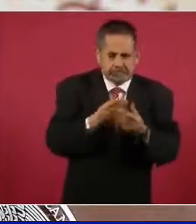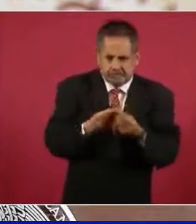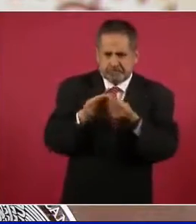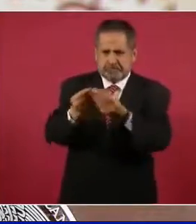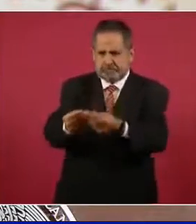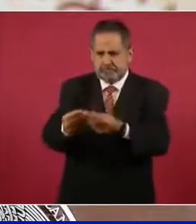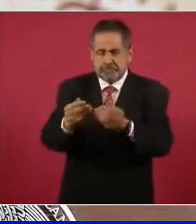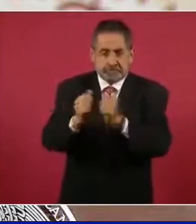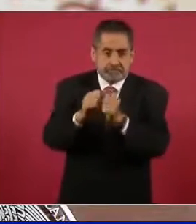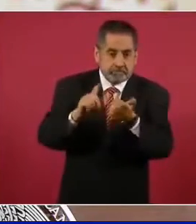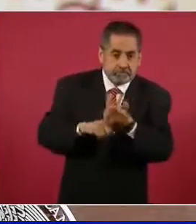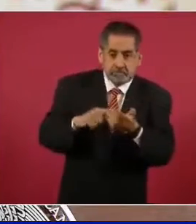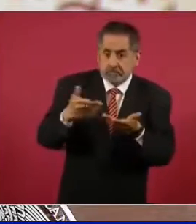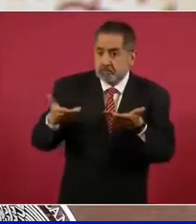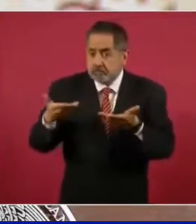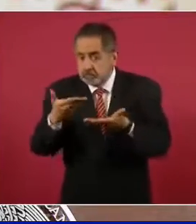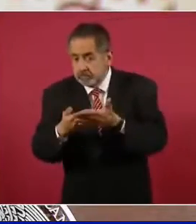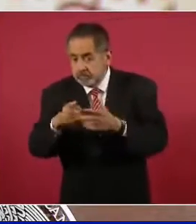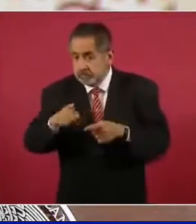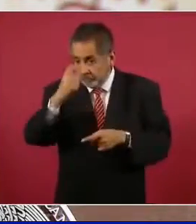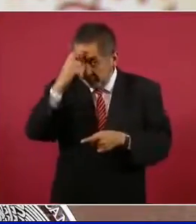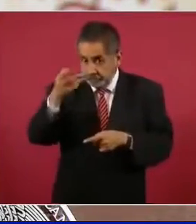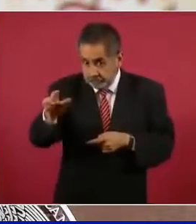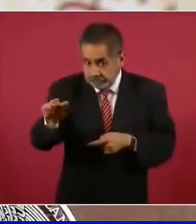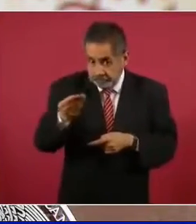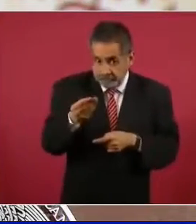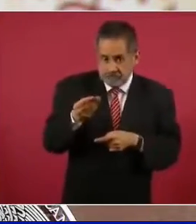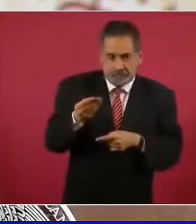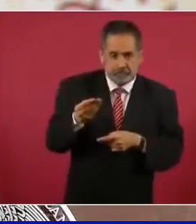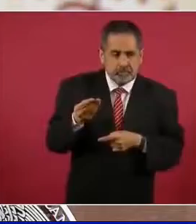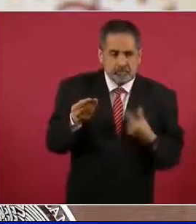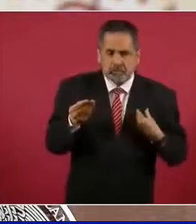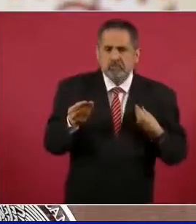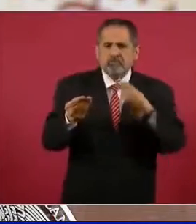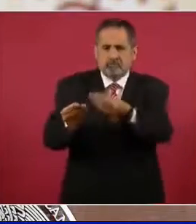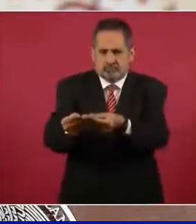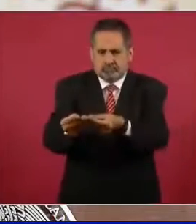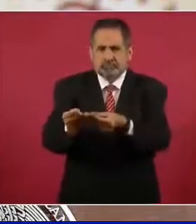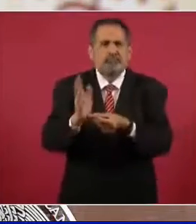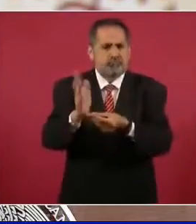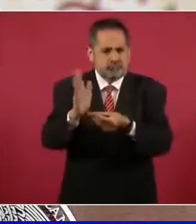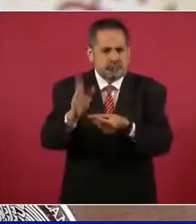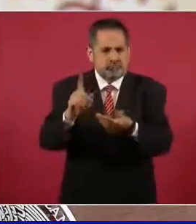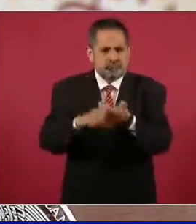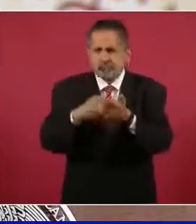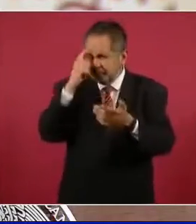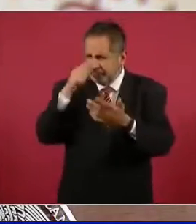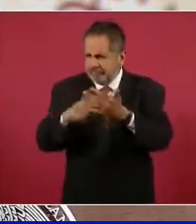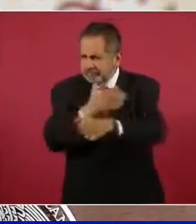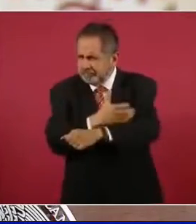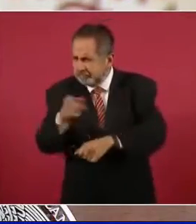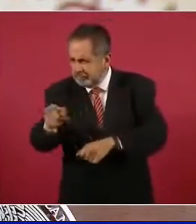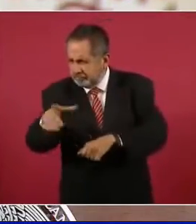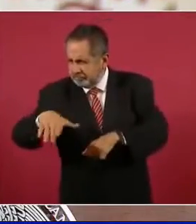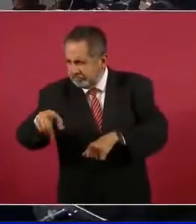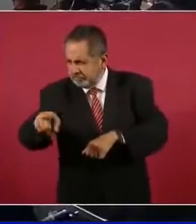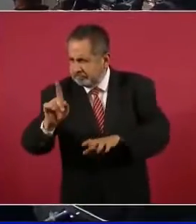su… no sé si la propuesta salió de usted, pero de quien lo hizo ver, que creo que es la compañera que está acá,